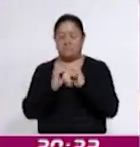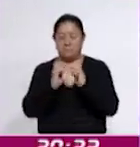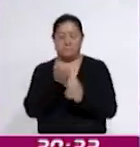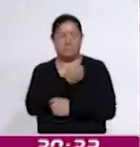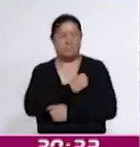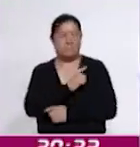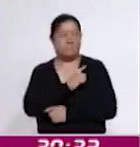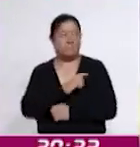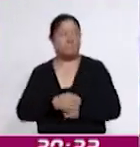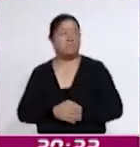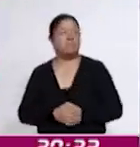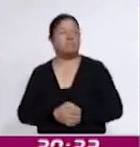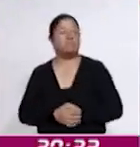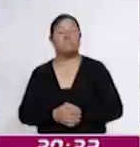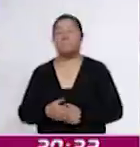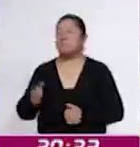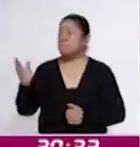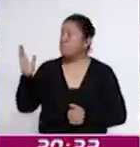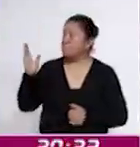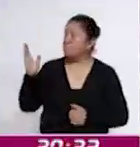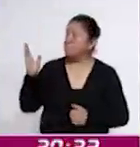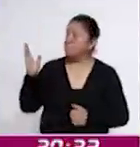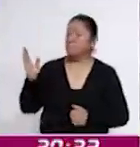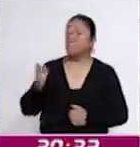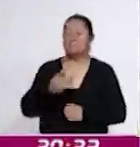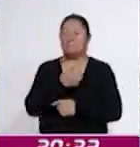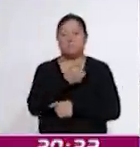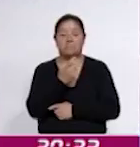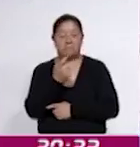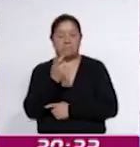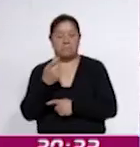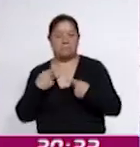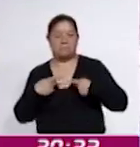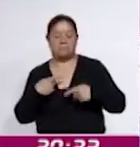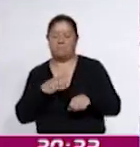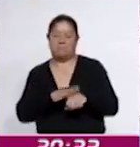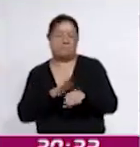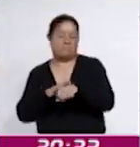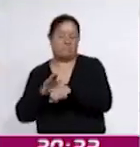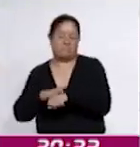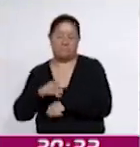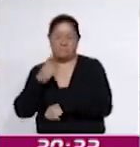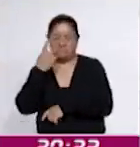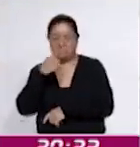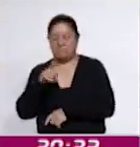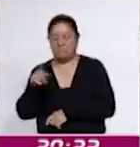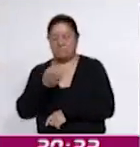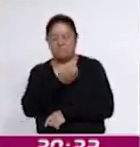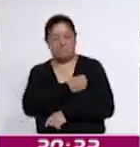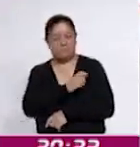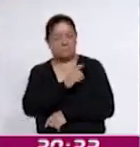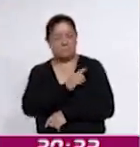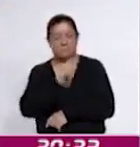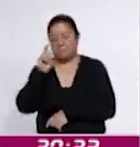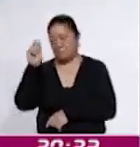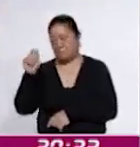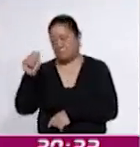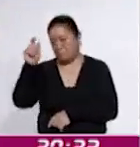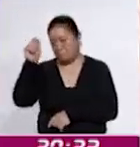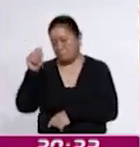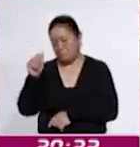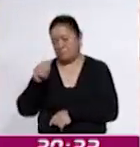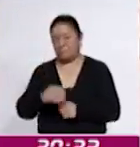Más de 100 personas adultas mayores participaron en la Caminata por la Salud de Nuestros Jubilados y Pensionados, que se organizó con el objetivo de